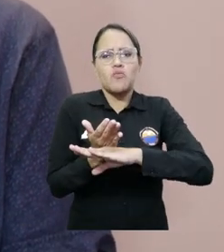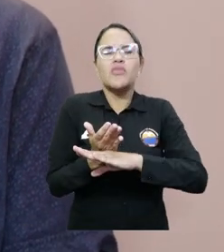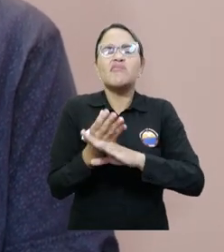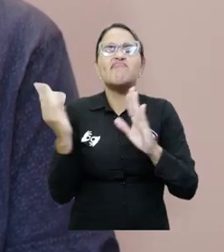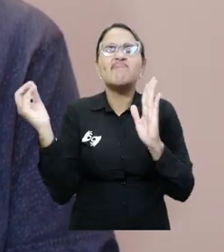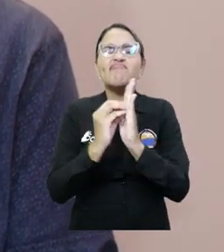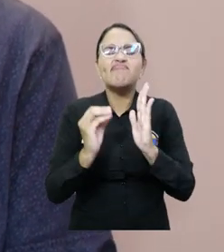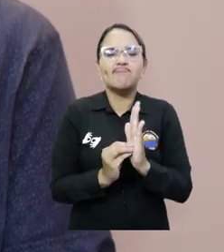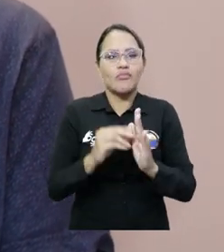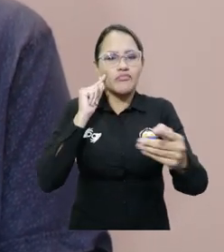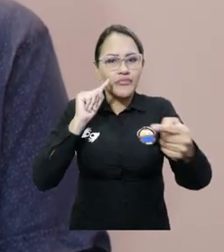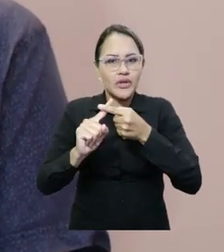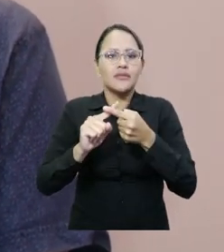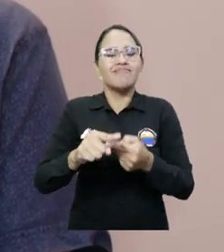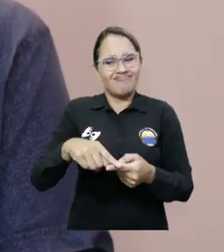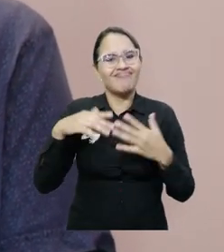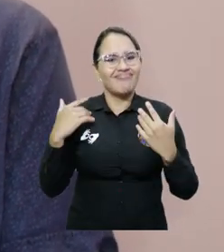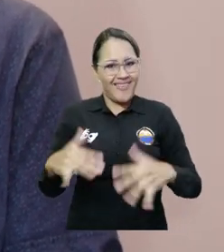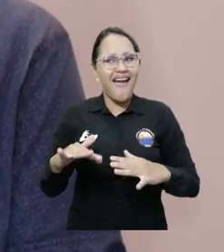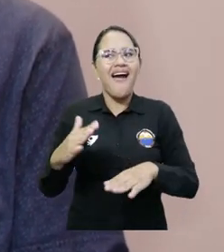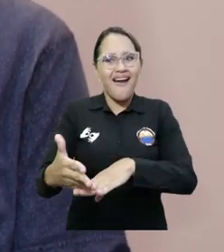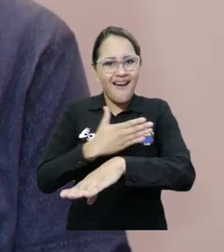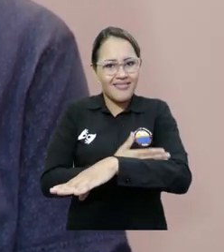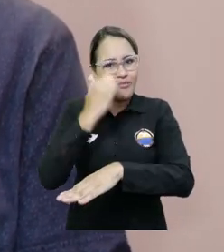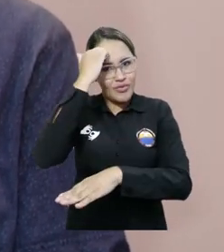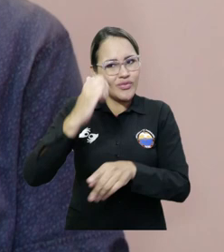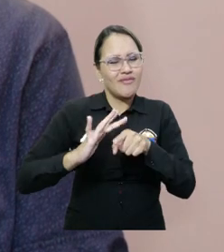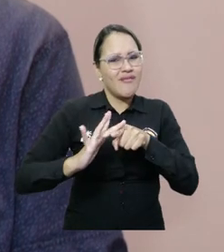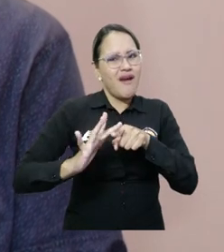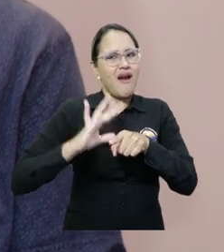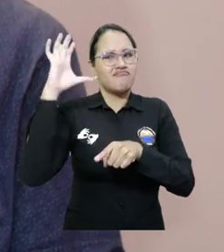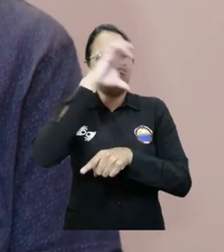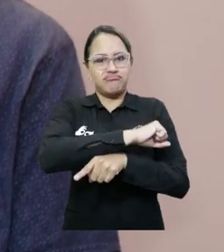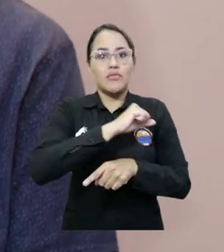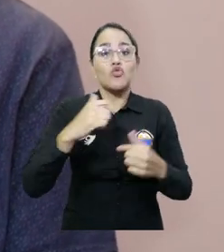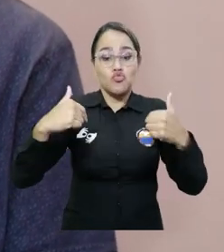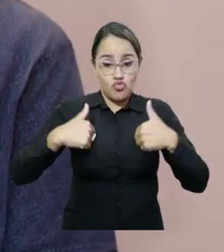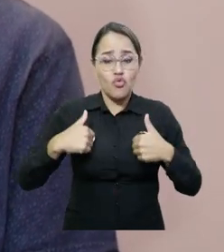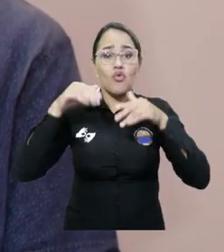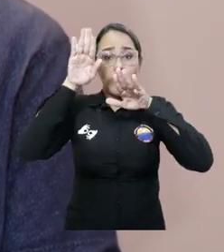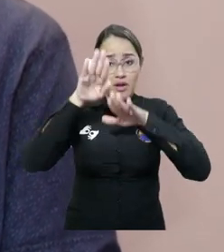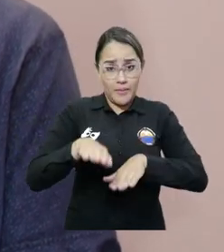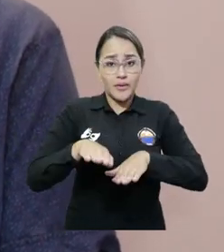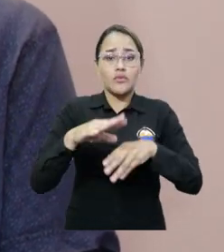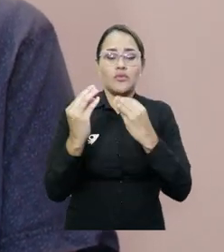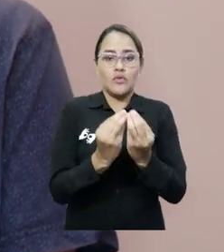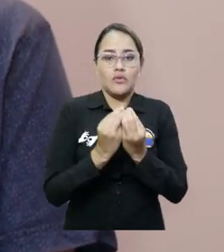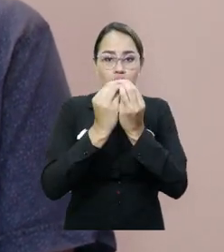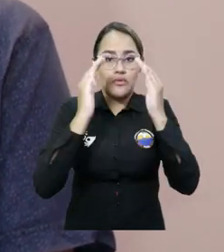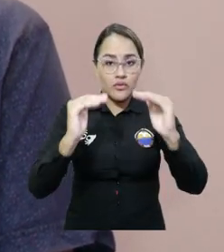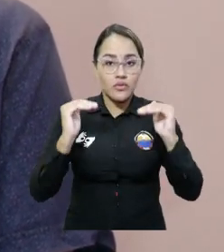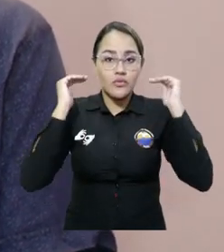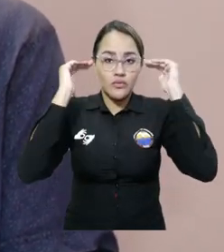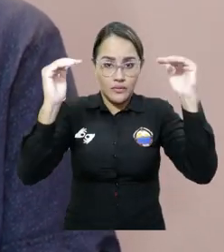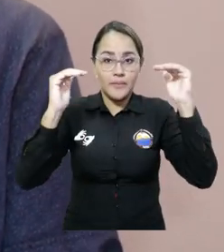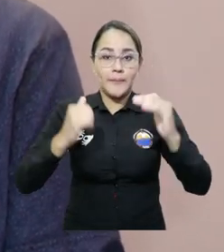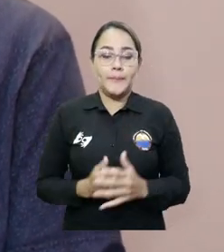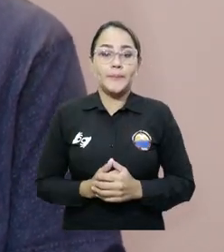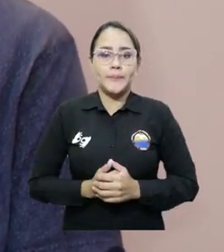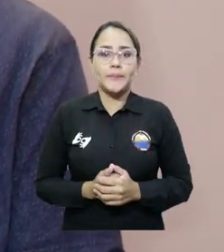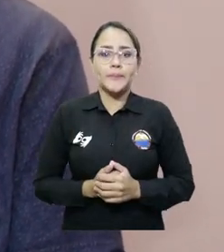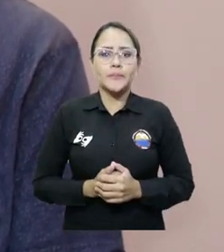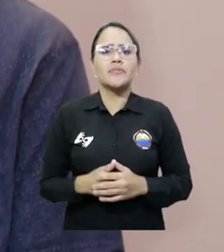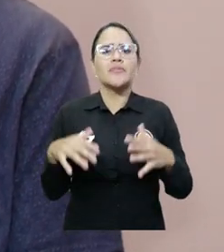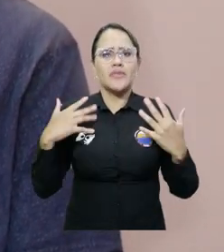basada en nuestras vivencias como docente. Yo he sido representante al Consejo Superior, tengo